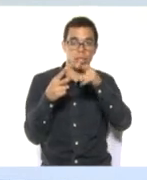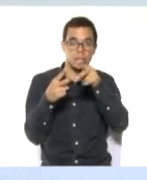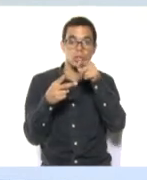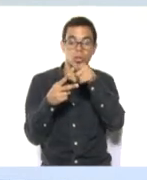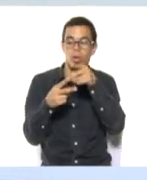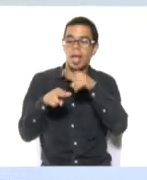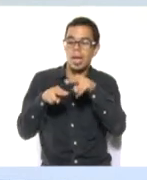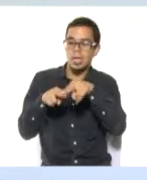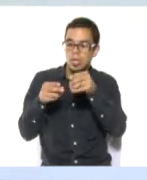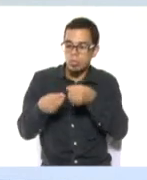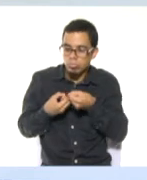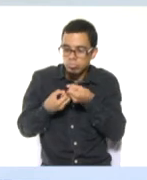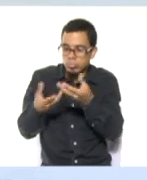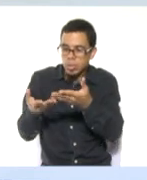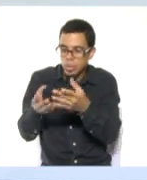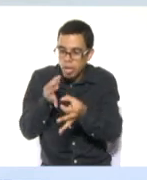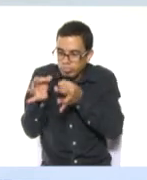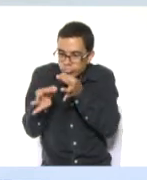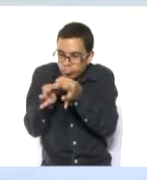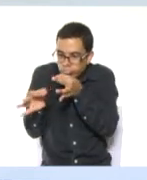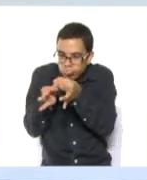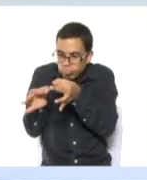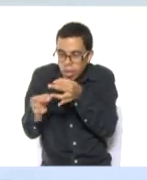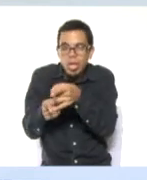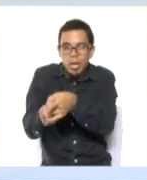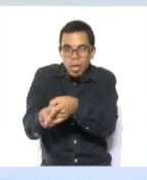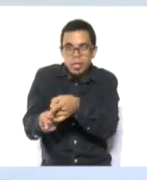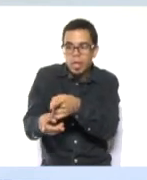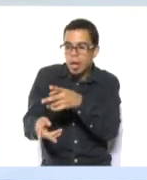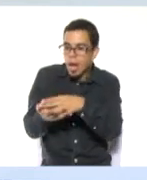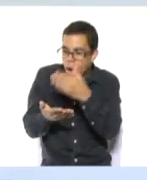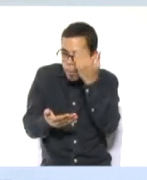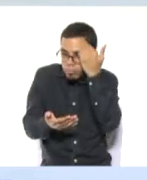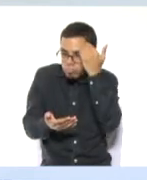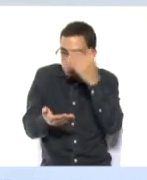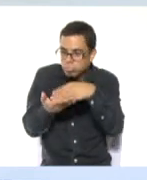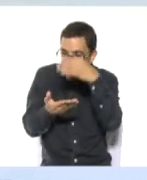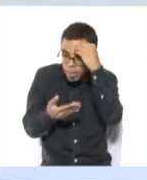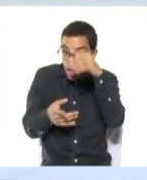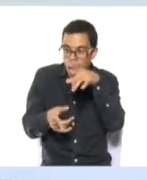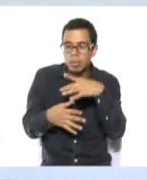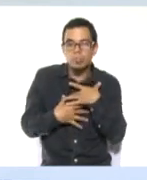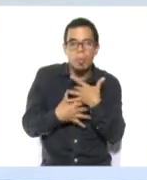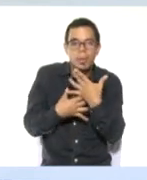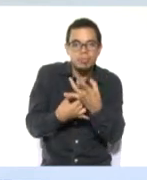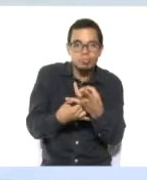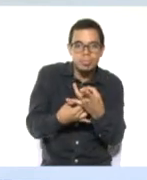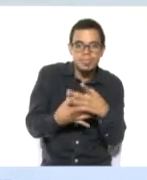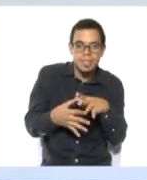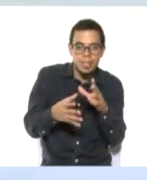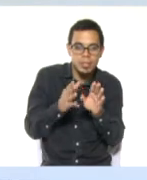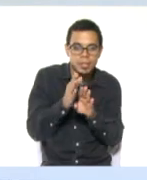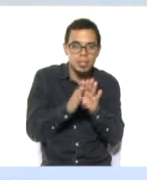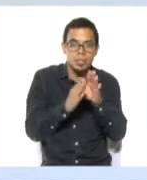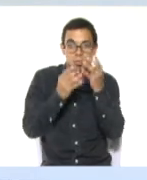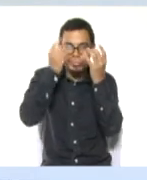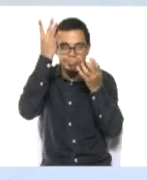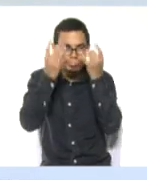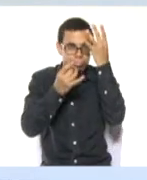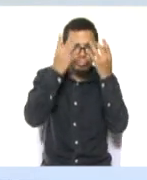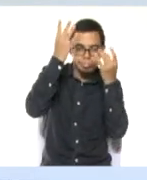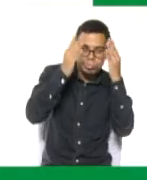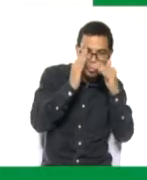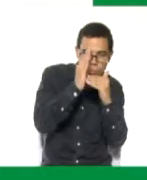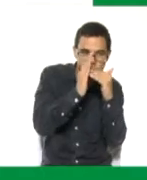explorar un poco ese tipo de aplicaciones. Eso además de despertar su interés generará que aumente su creatividad.